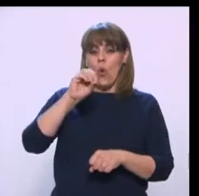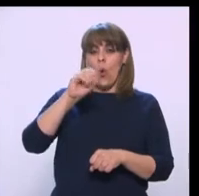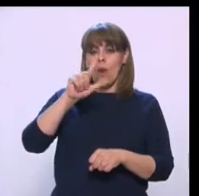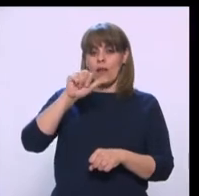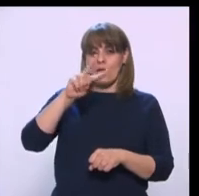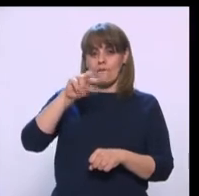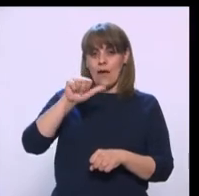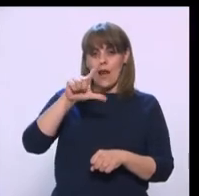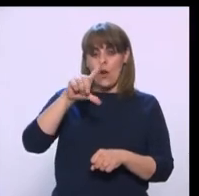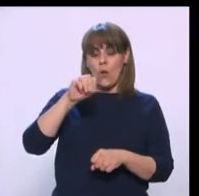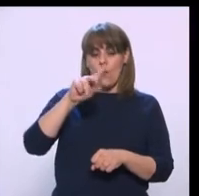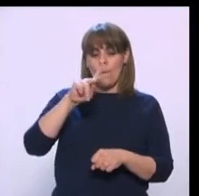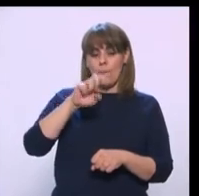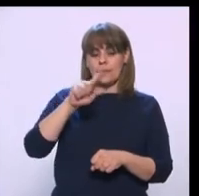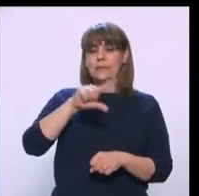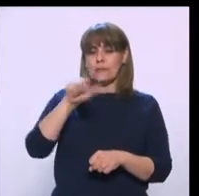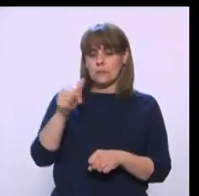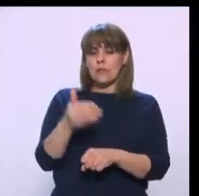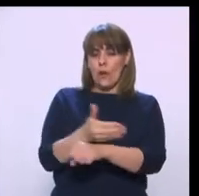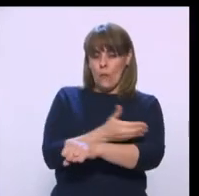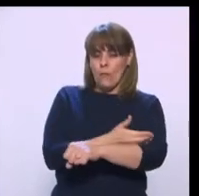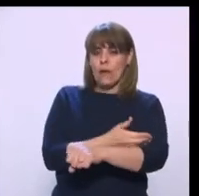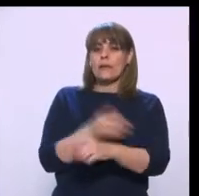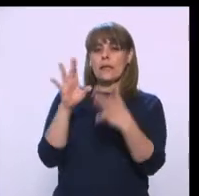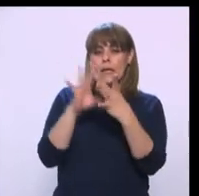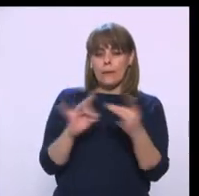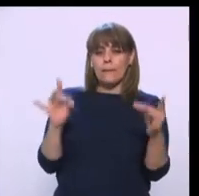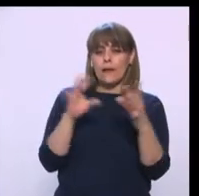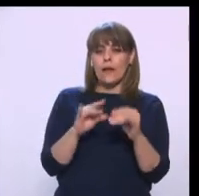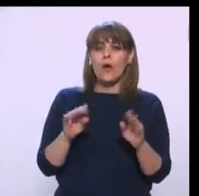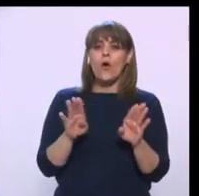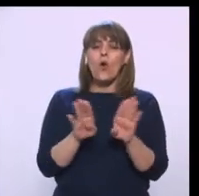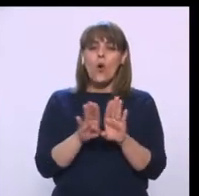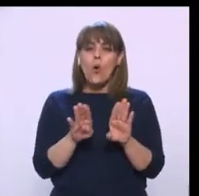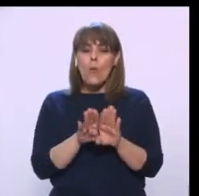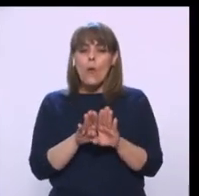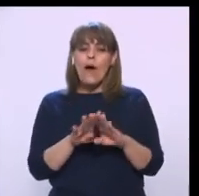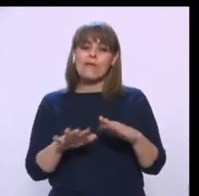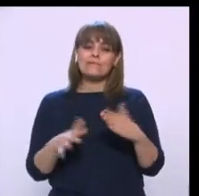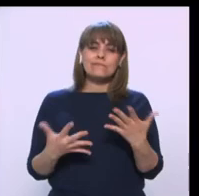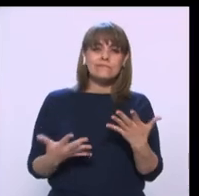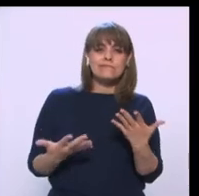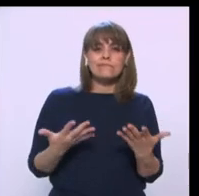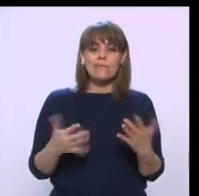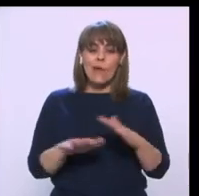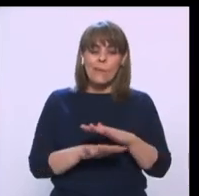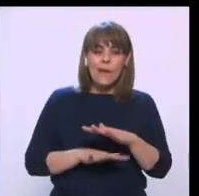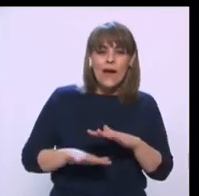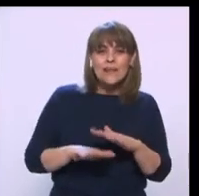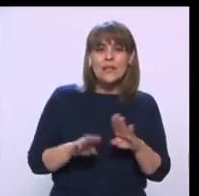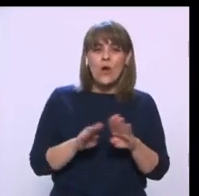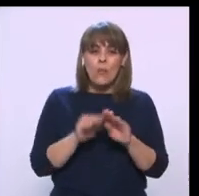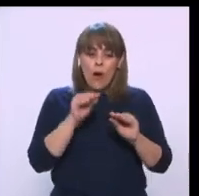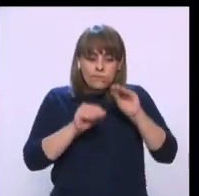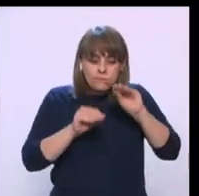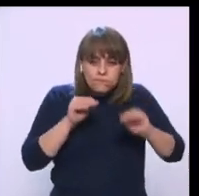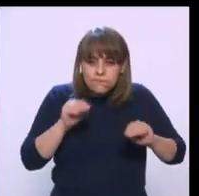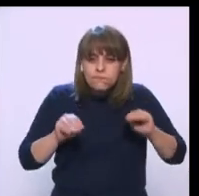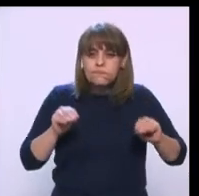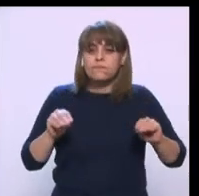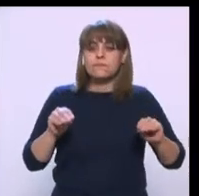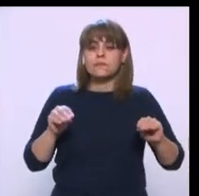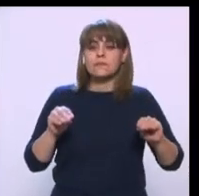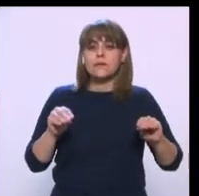Arellano, en todo lo que es, digamos, el andamiaje o el arreglo que han